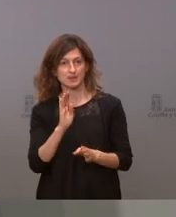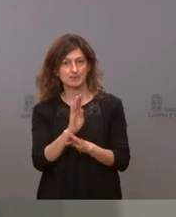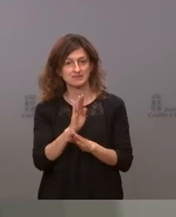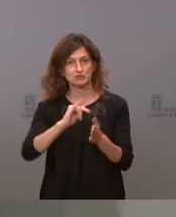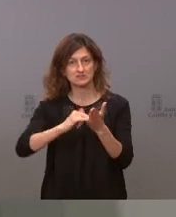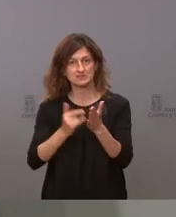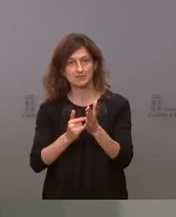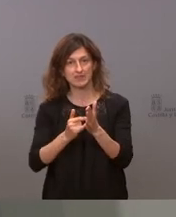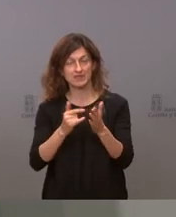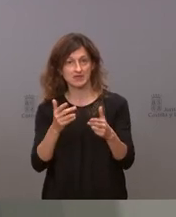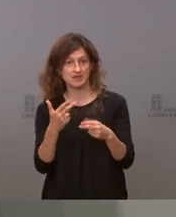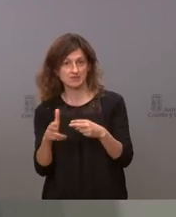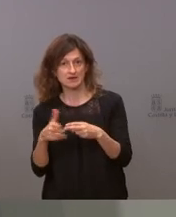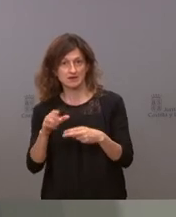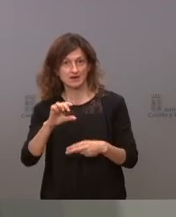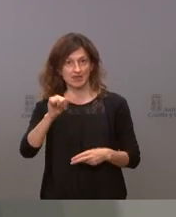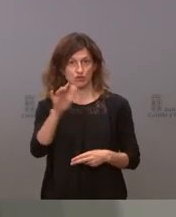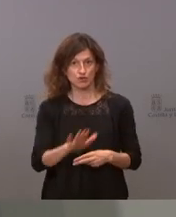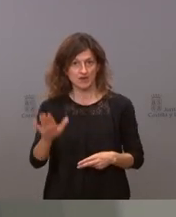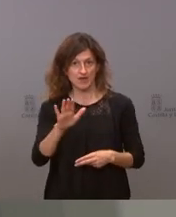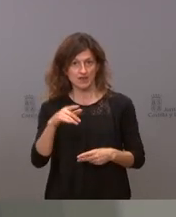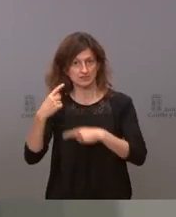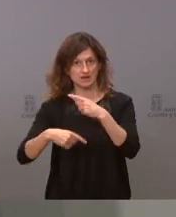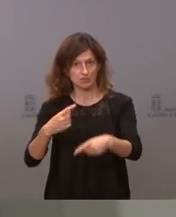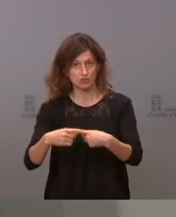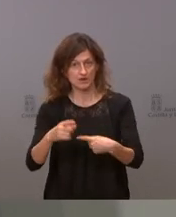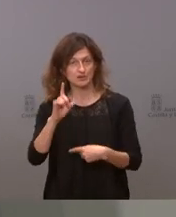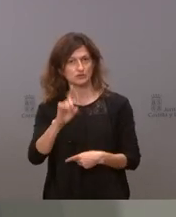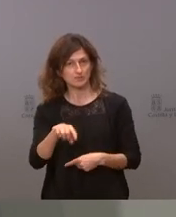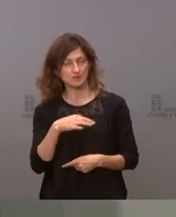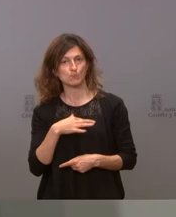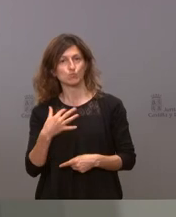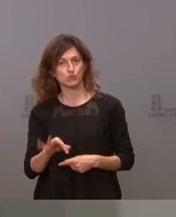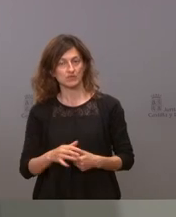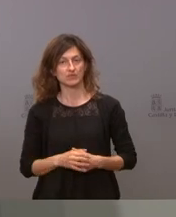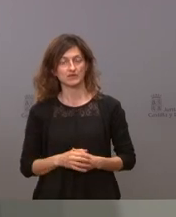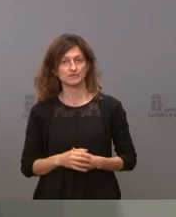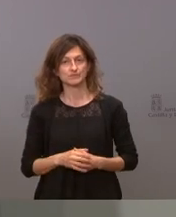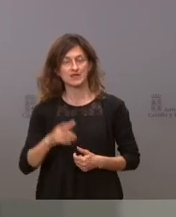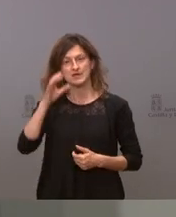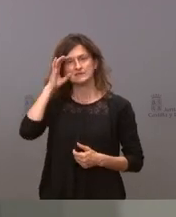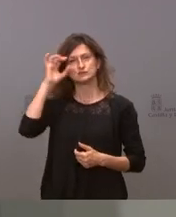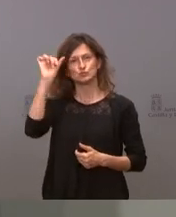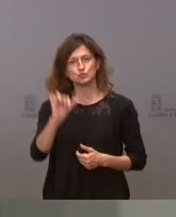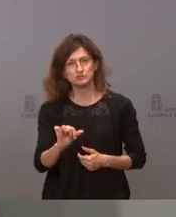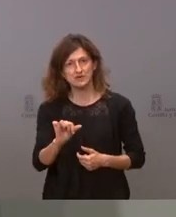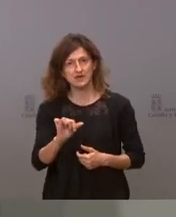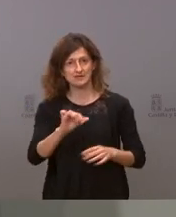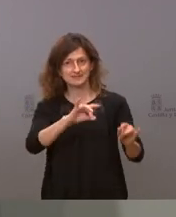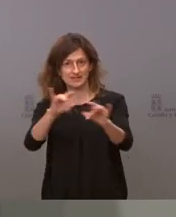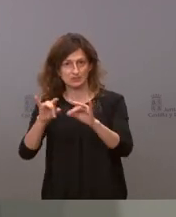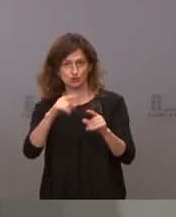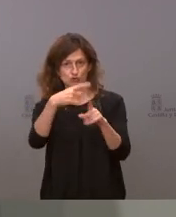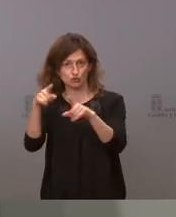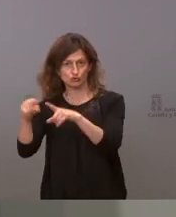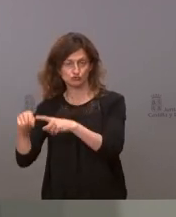un sistema de partidos nacionales tradicional pero que también permite escuchar a los territorios yo